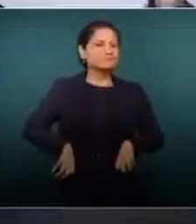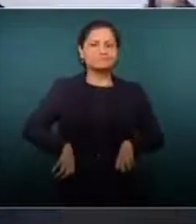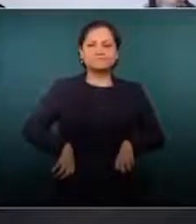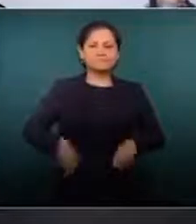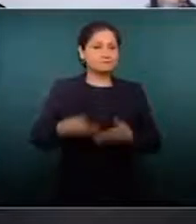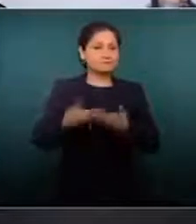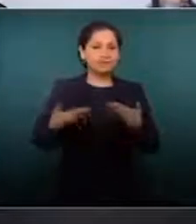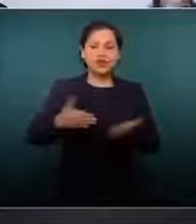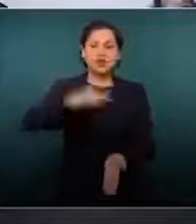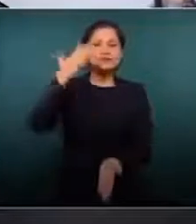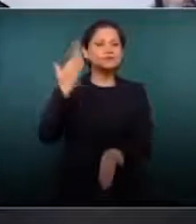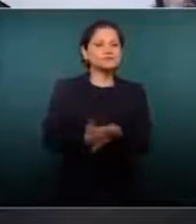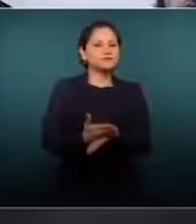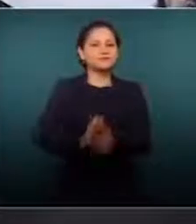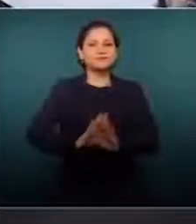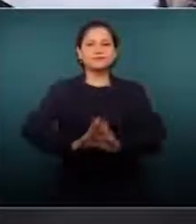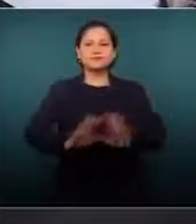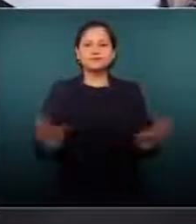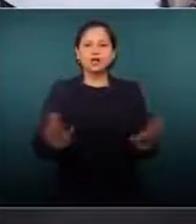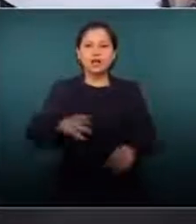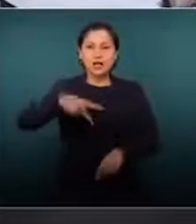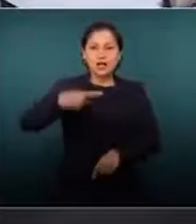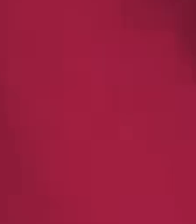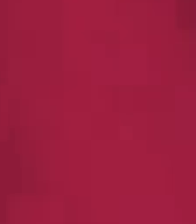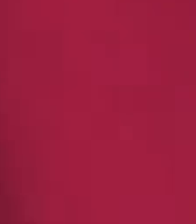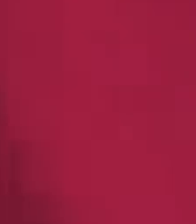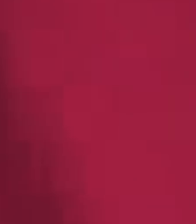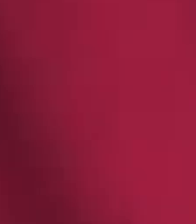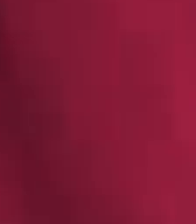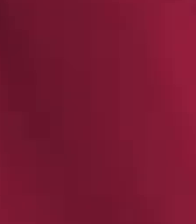tenemos que cuidar el patrimonio de los mexicanos.